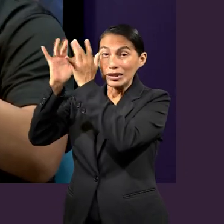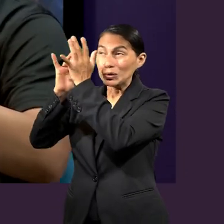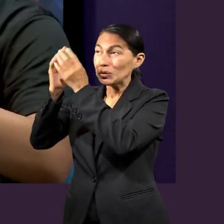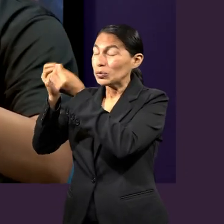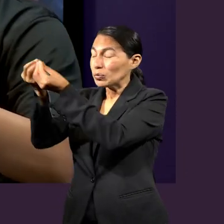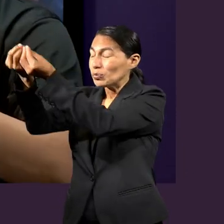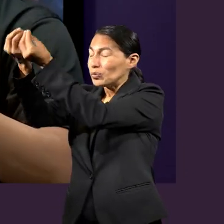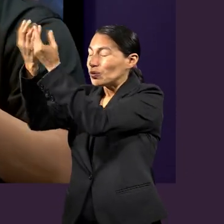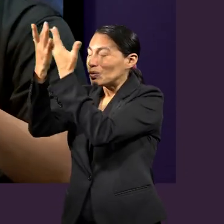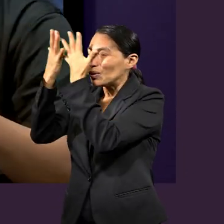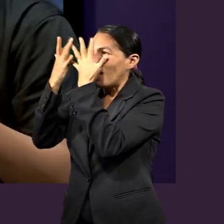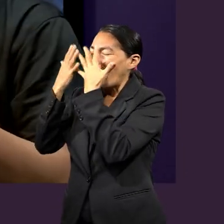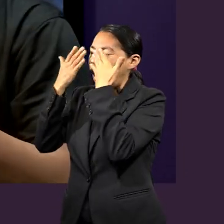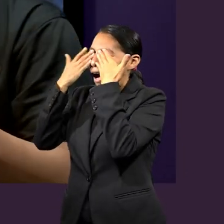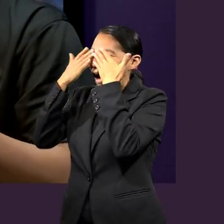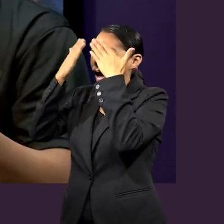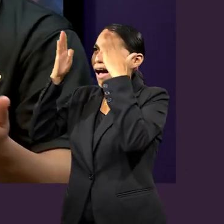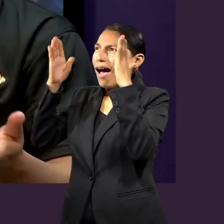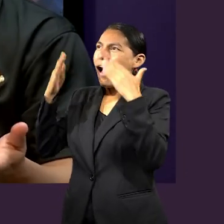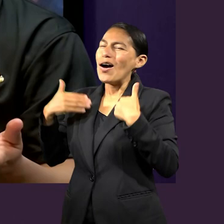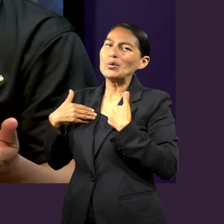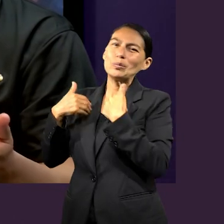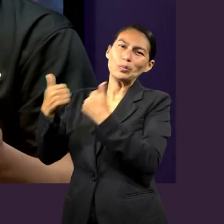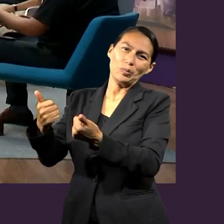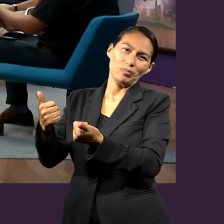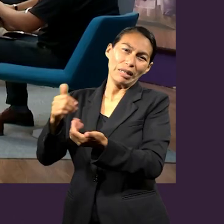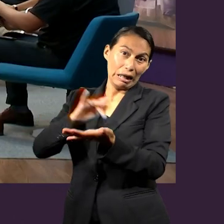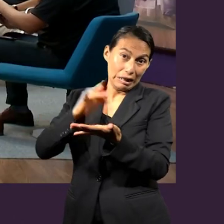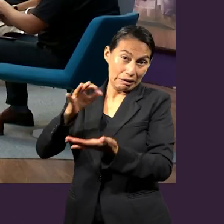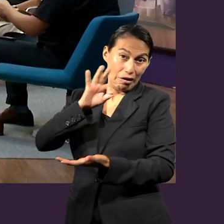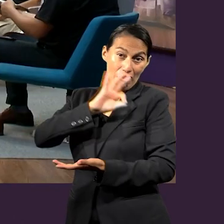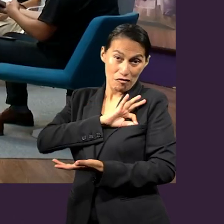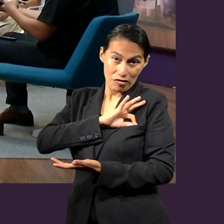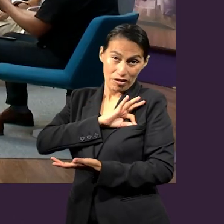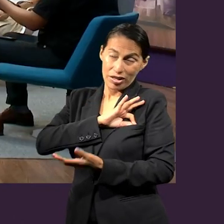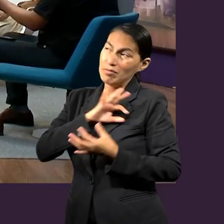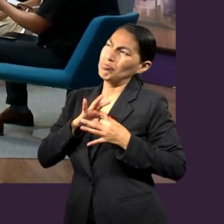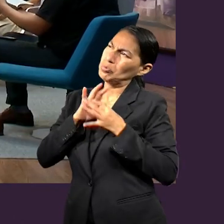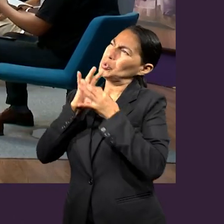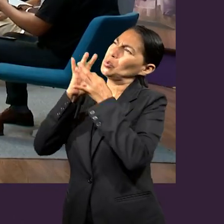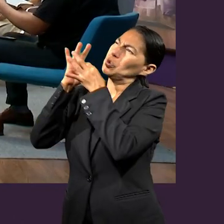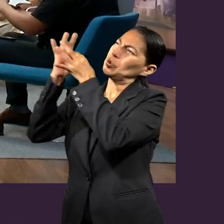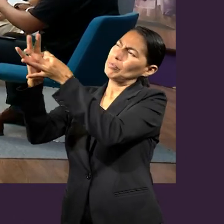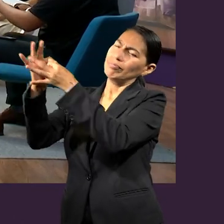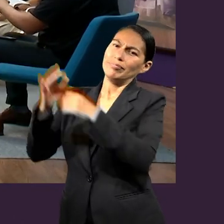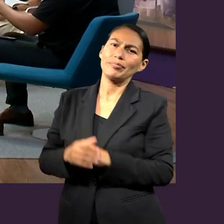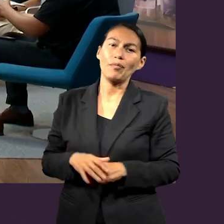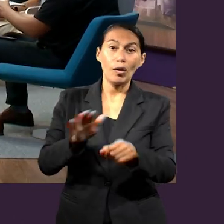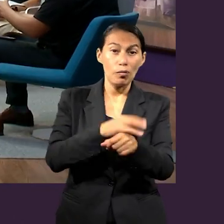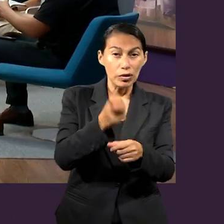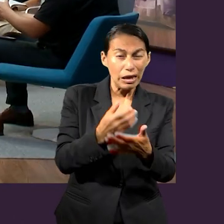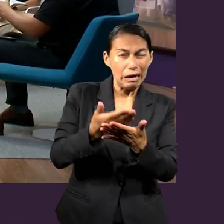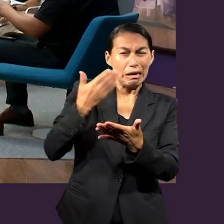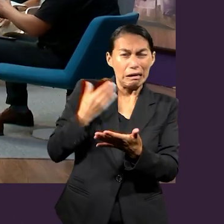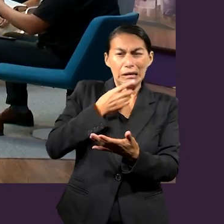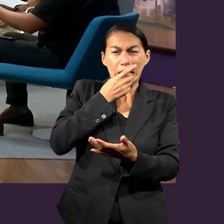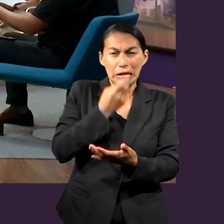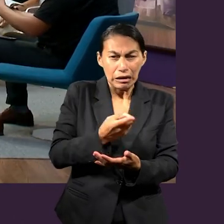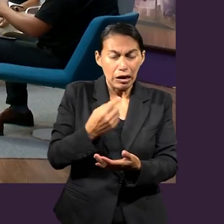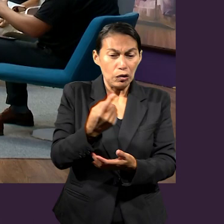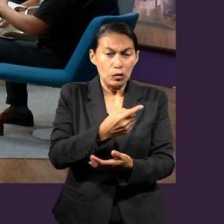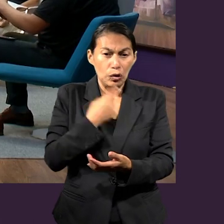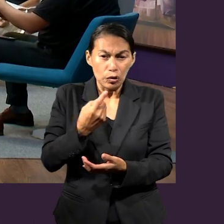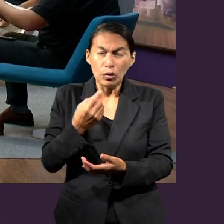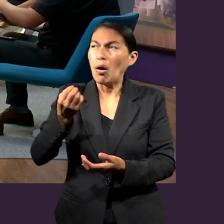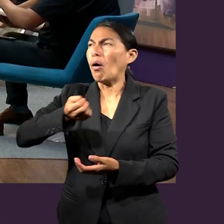nosotros tenemos que entender o aceptar por fe. Entonces, por eso yo hablaba hace un momento del mecanismo, decir, este